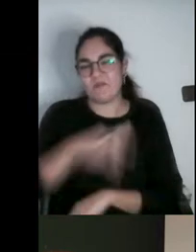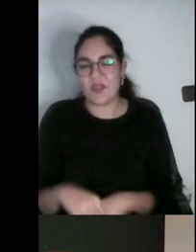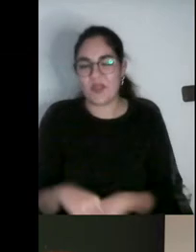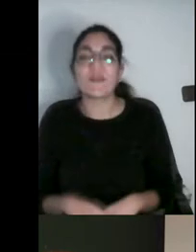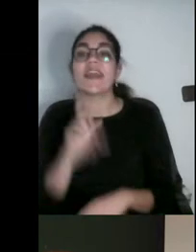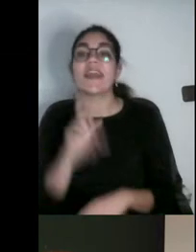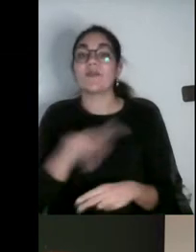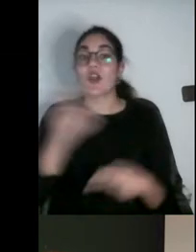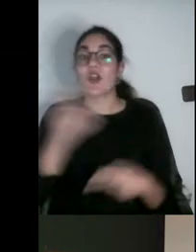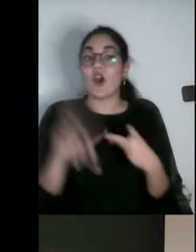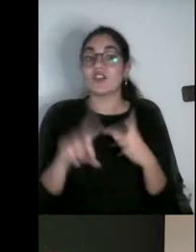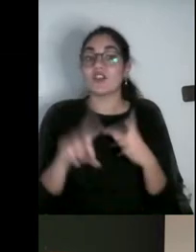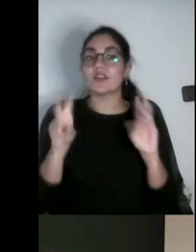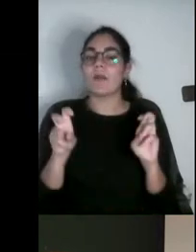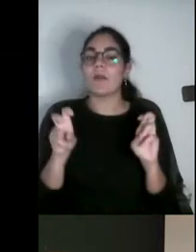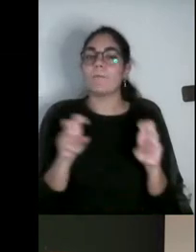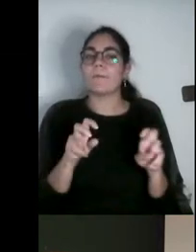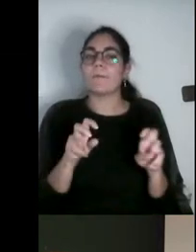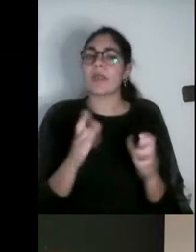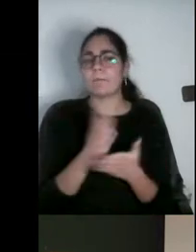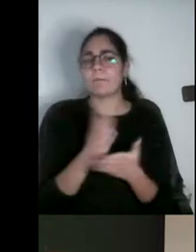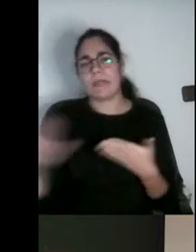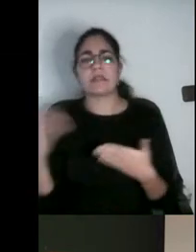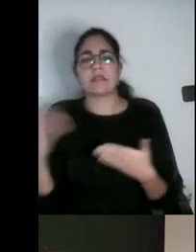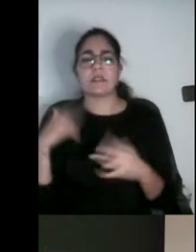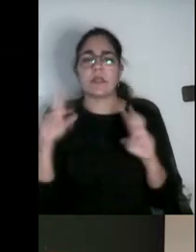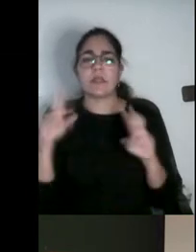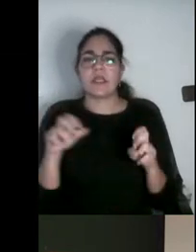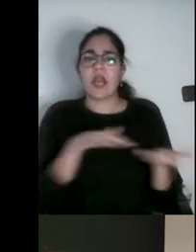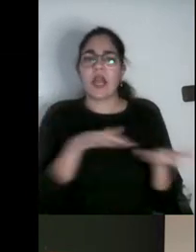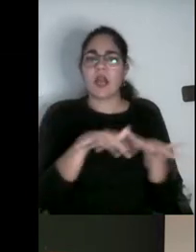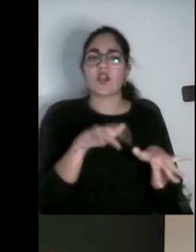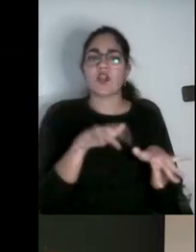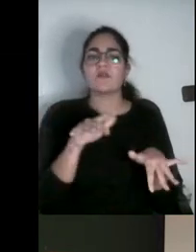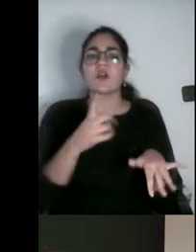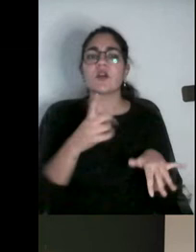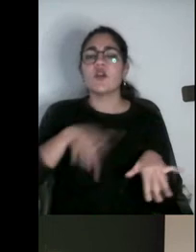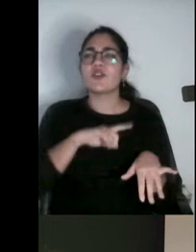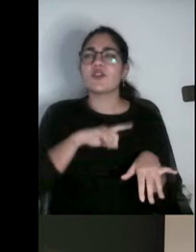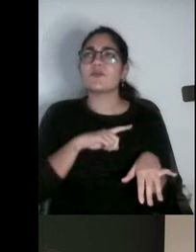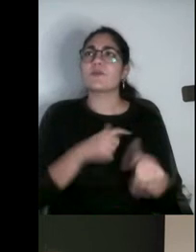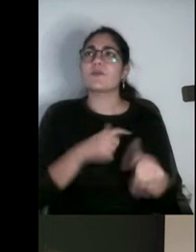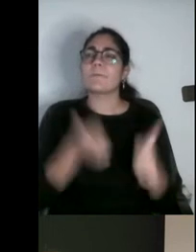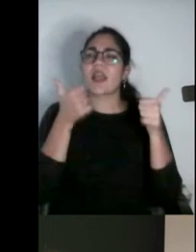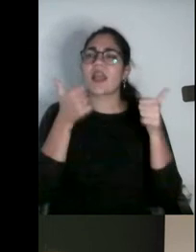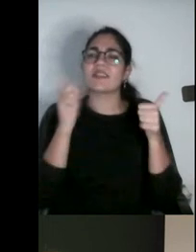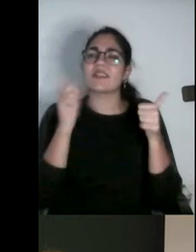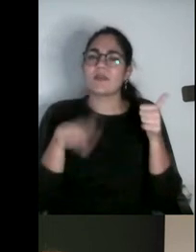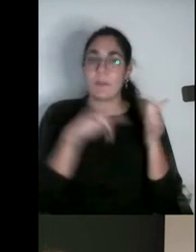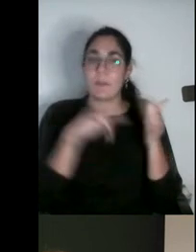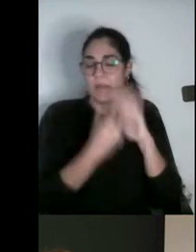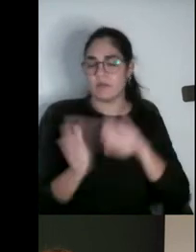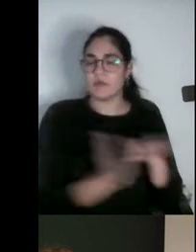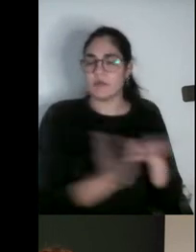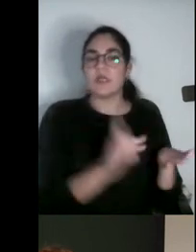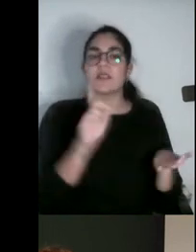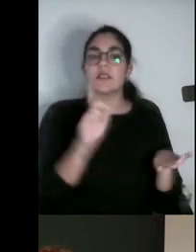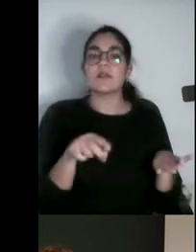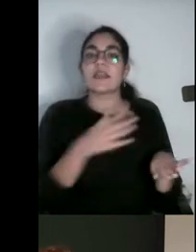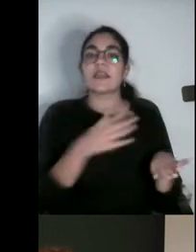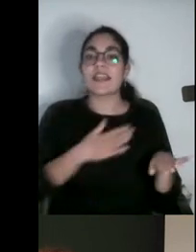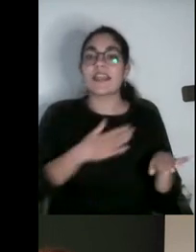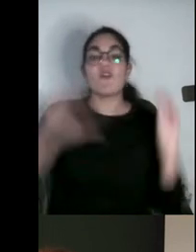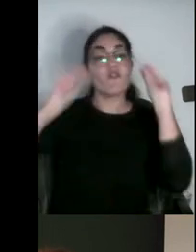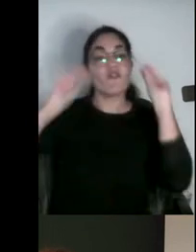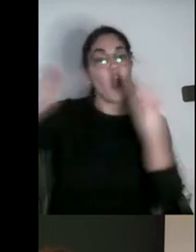comunidad universitaria, hemos colaborado también en la definición de los planes de formación del personal